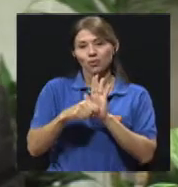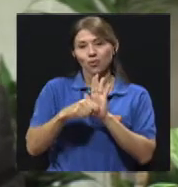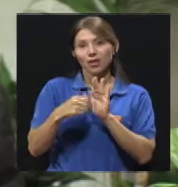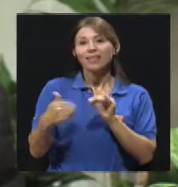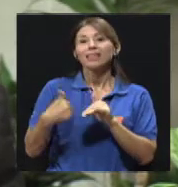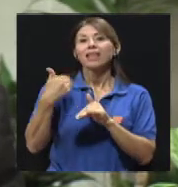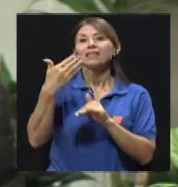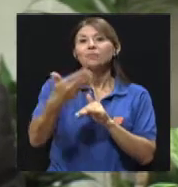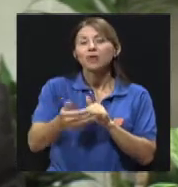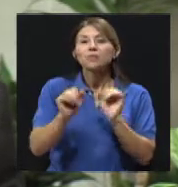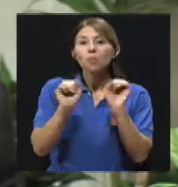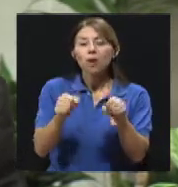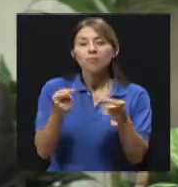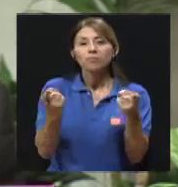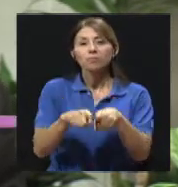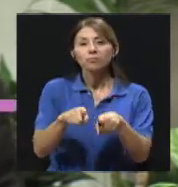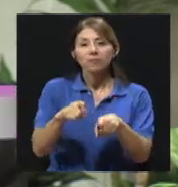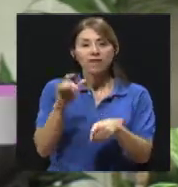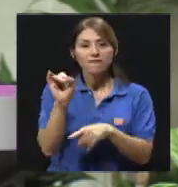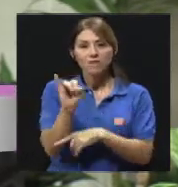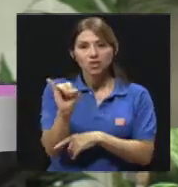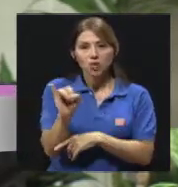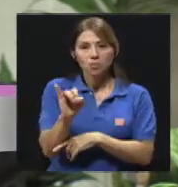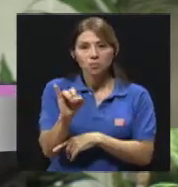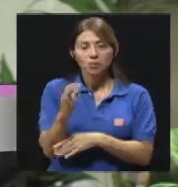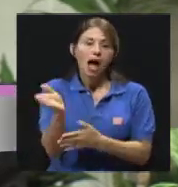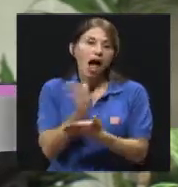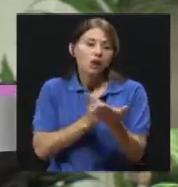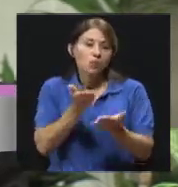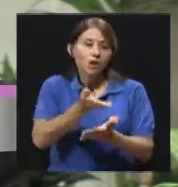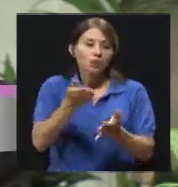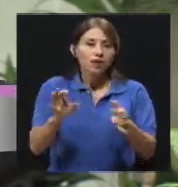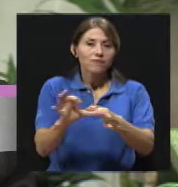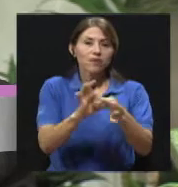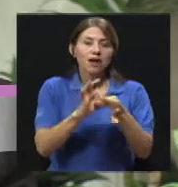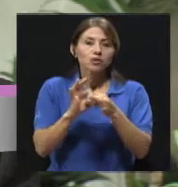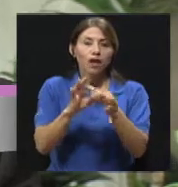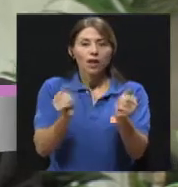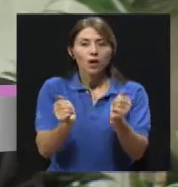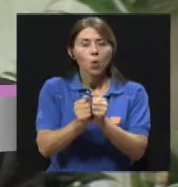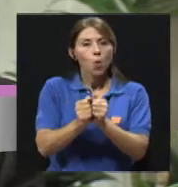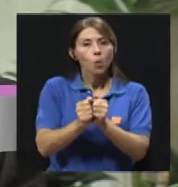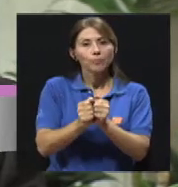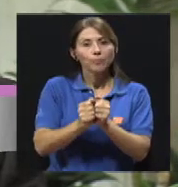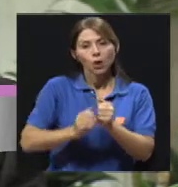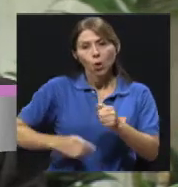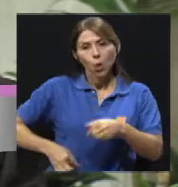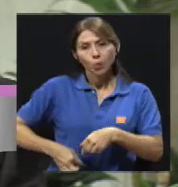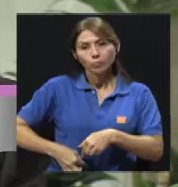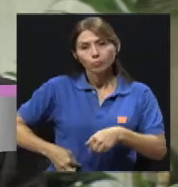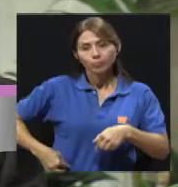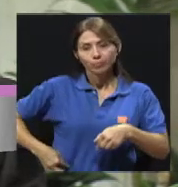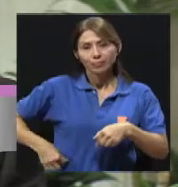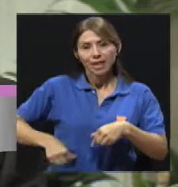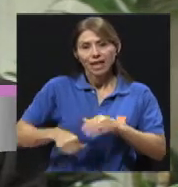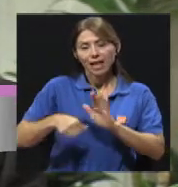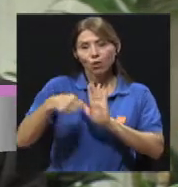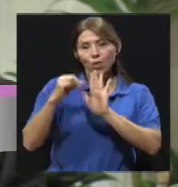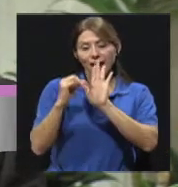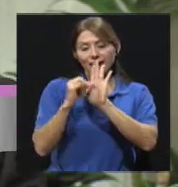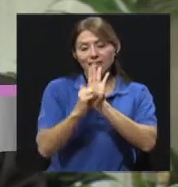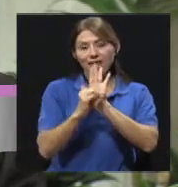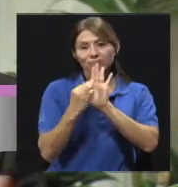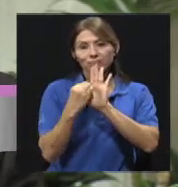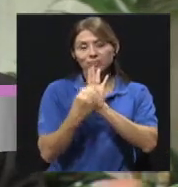infecciones del sitio quirúrgico, y alguna otra cuestión siempre relacionada con la herida, y el tratamiento